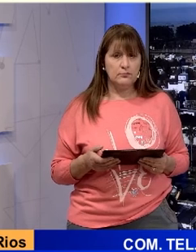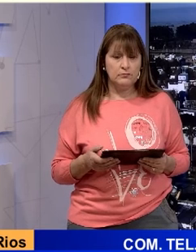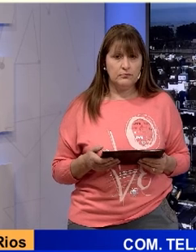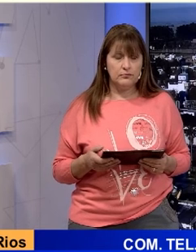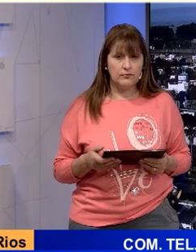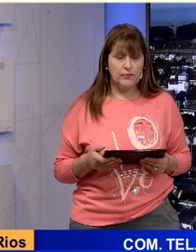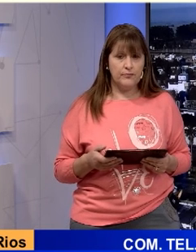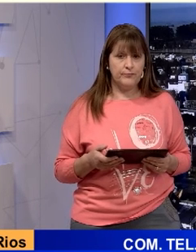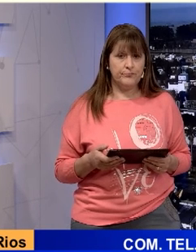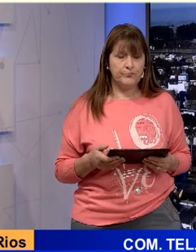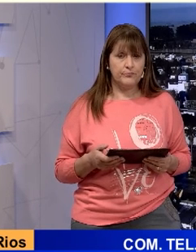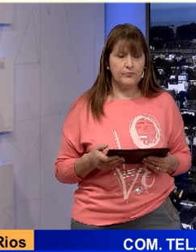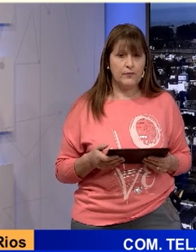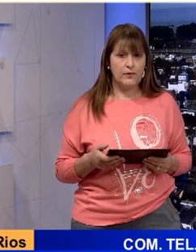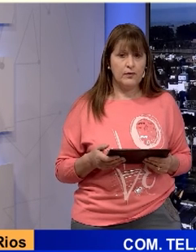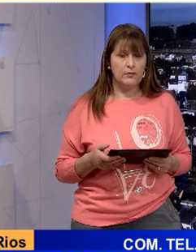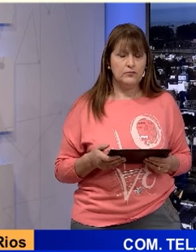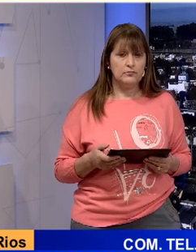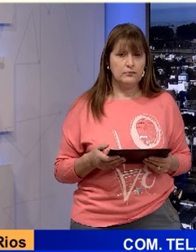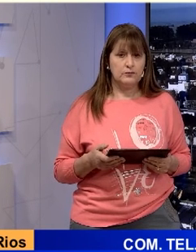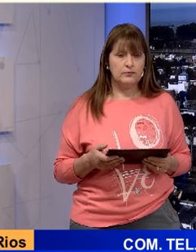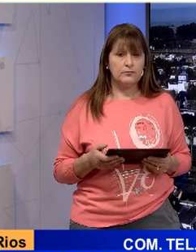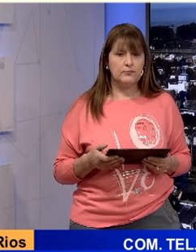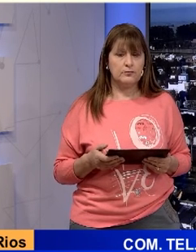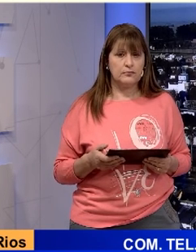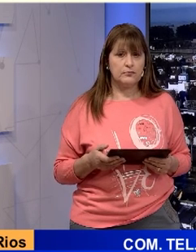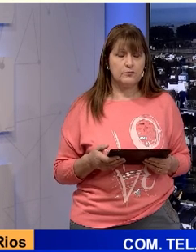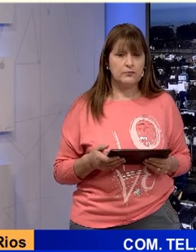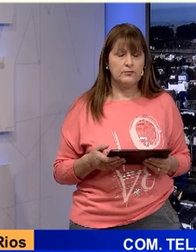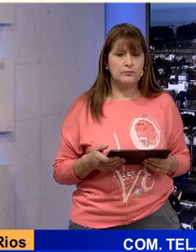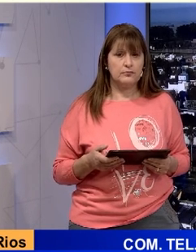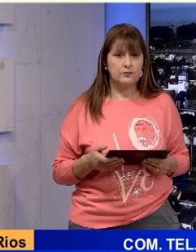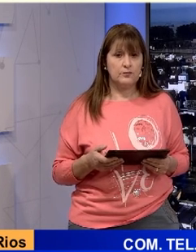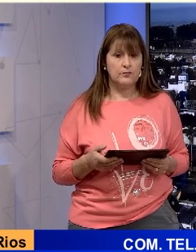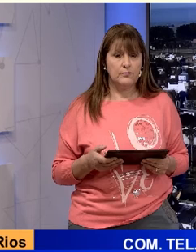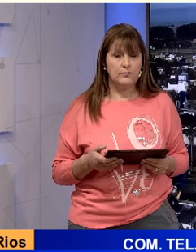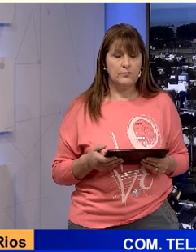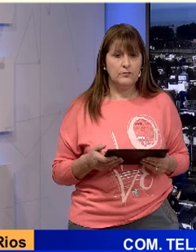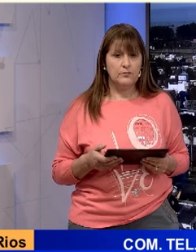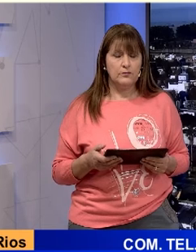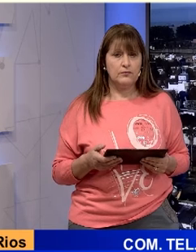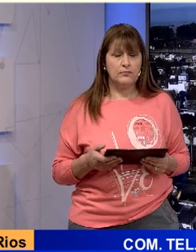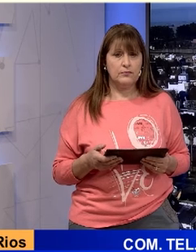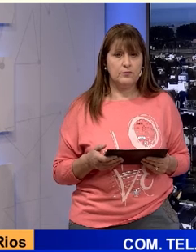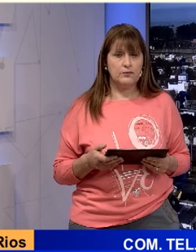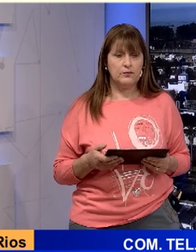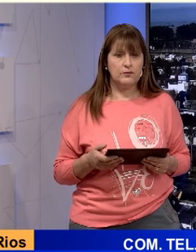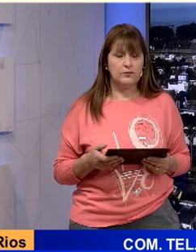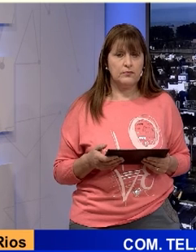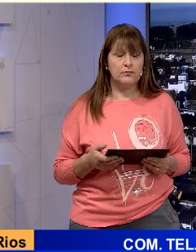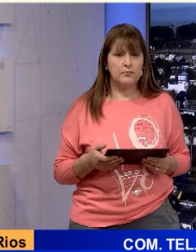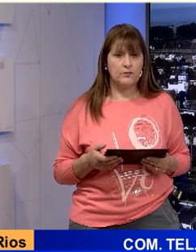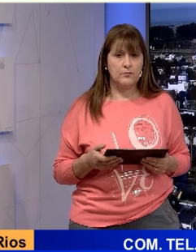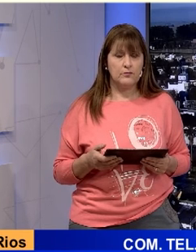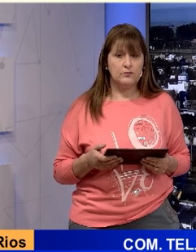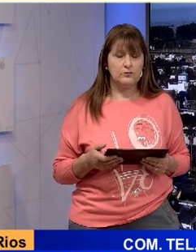algunos parámetros, hasta producir las lesiones propias de los abogados en el ejercicio de la profesión, y esto es lo que es preocupante, porque